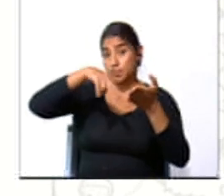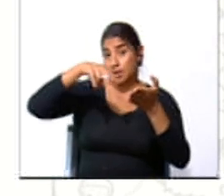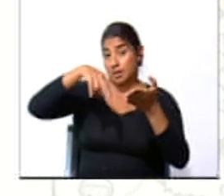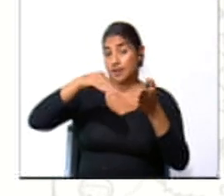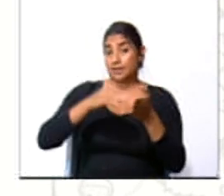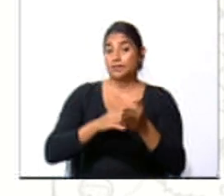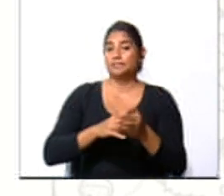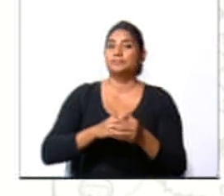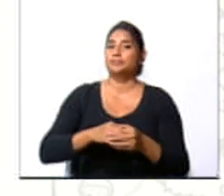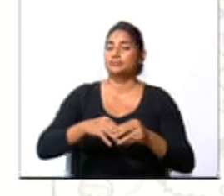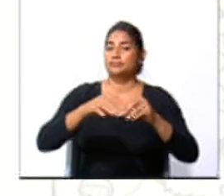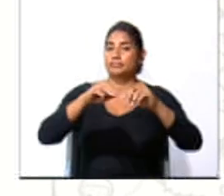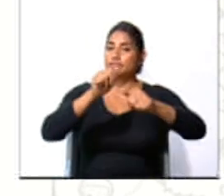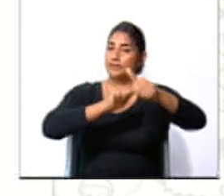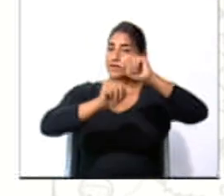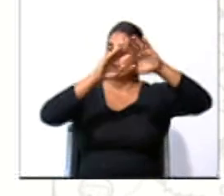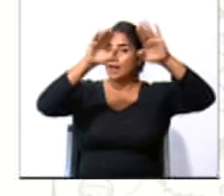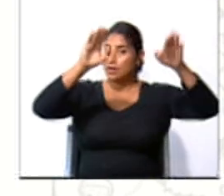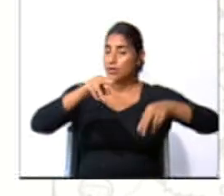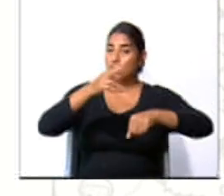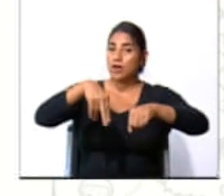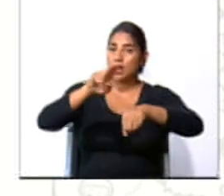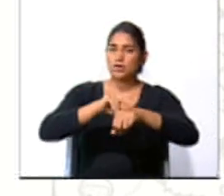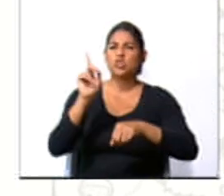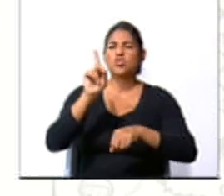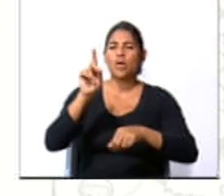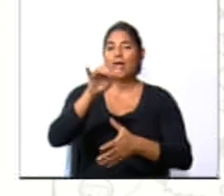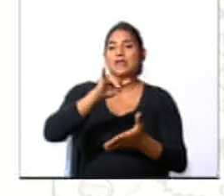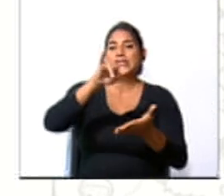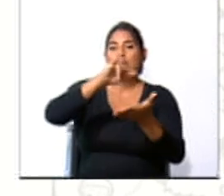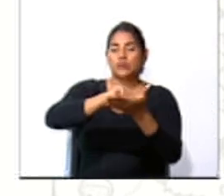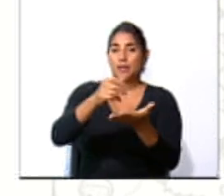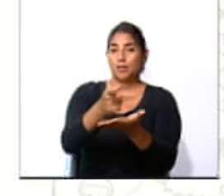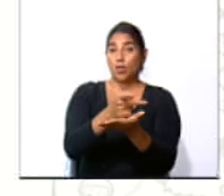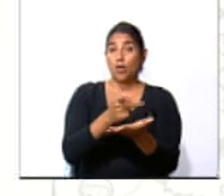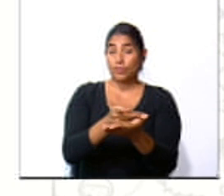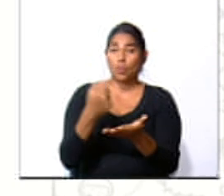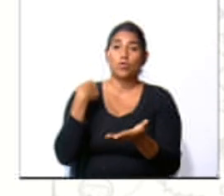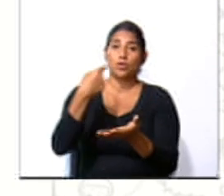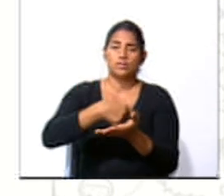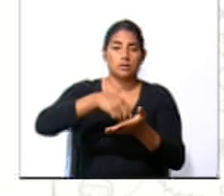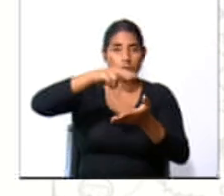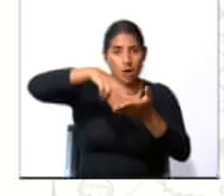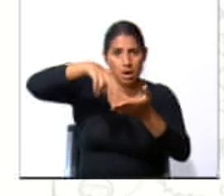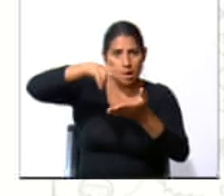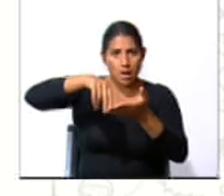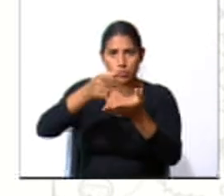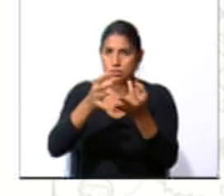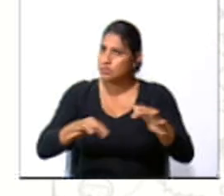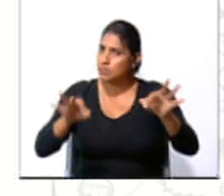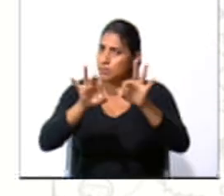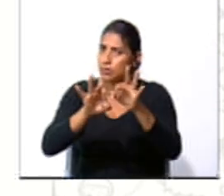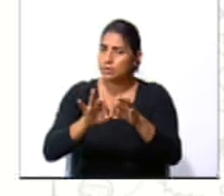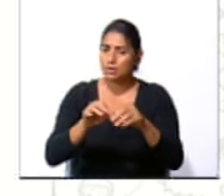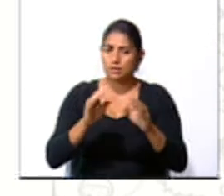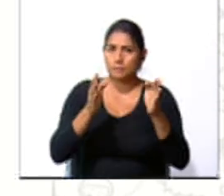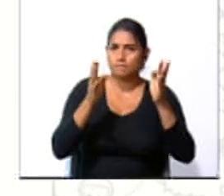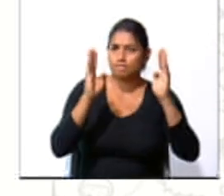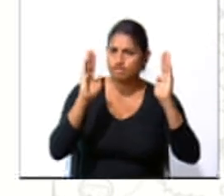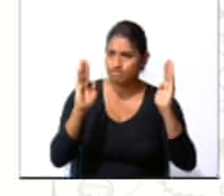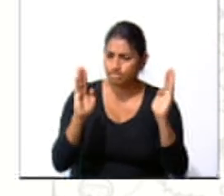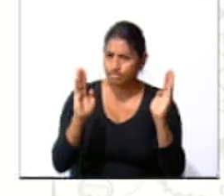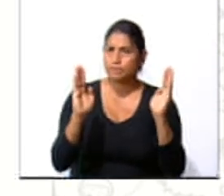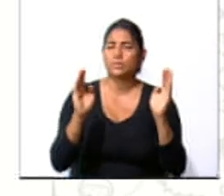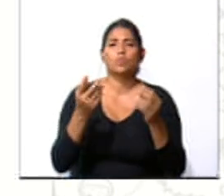El Teatro Nacional está ubicado en la provincia de San José. Cuando leemos un texto es muy importante, y voy a hacer un paréntesis,